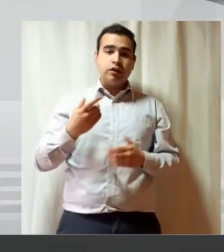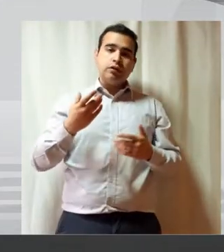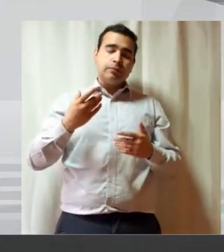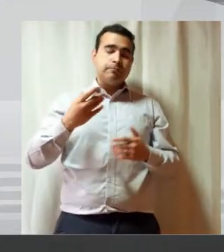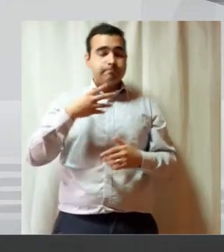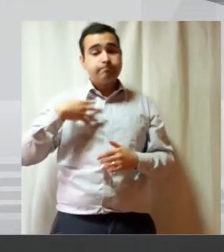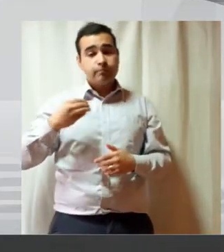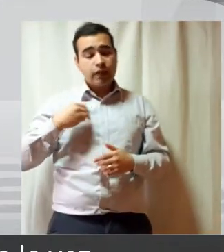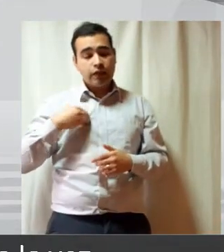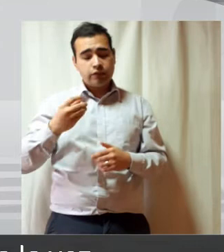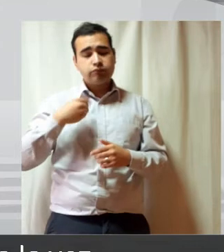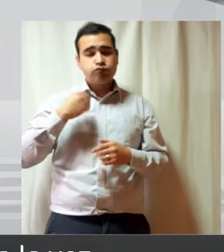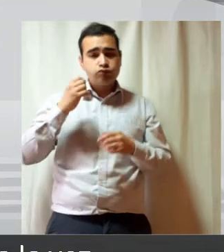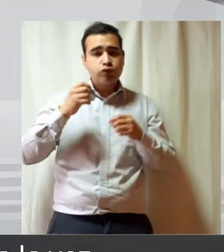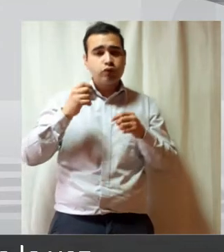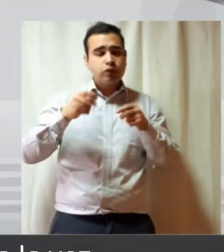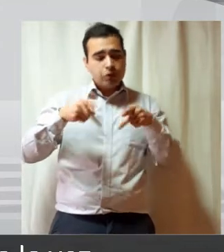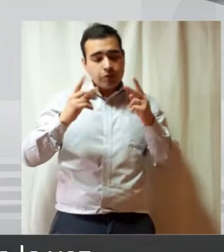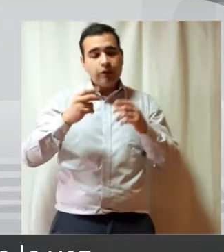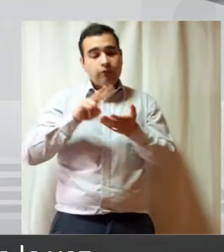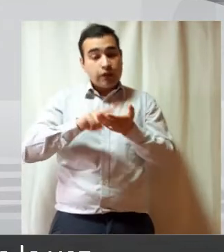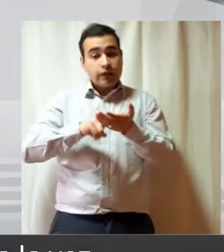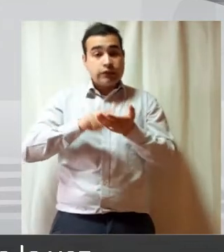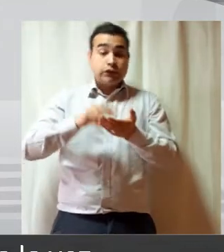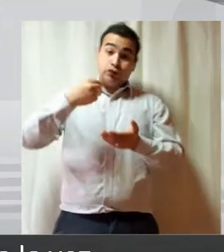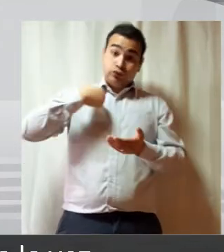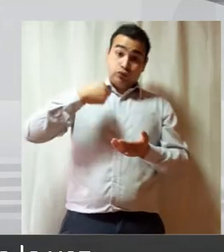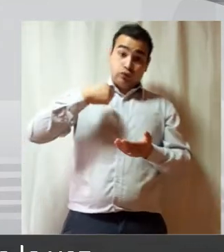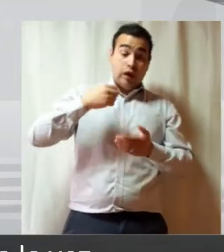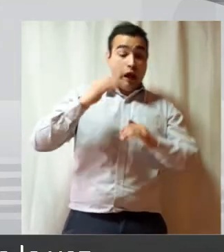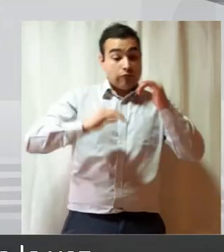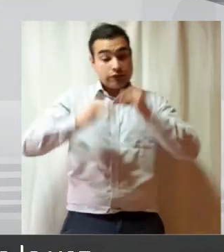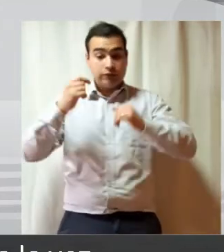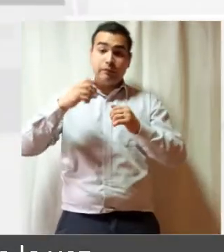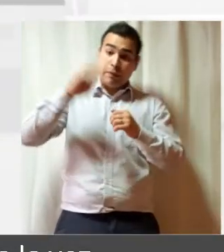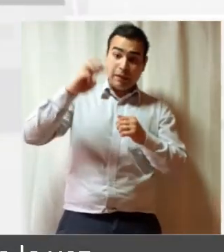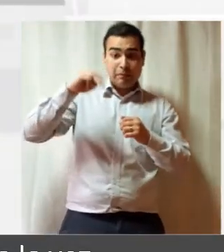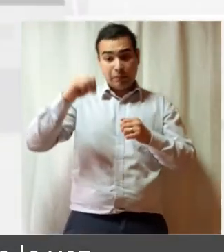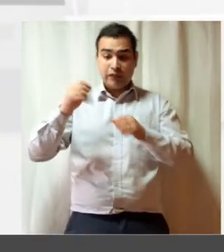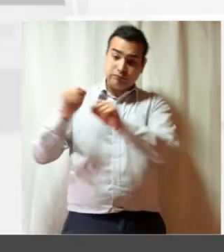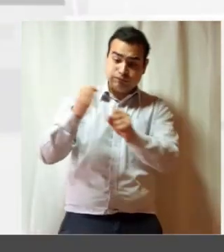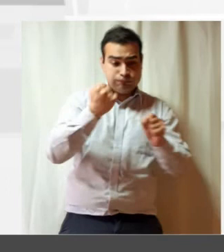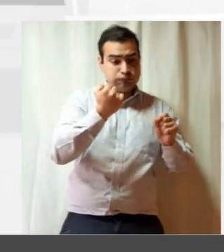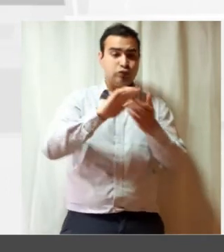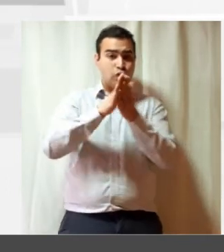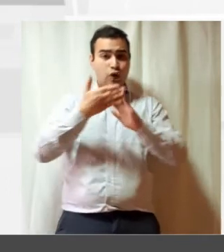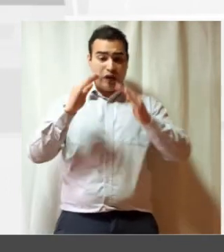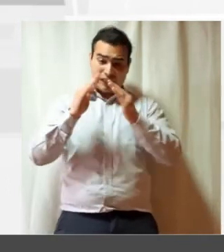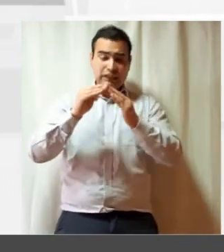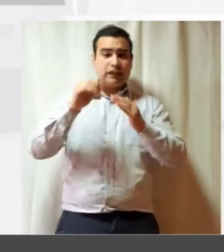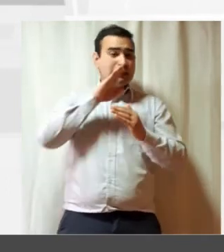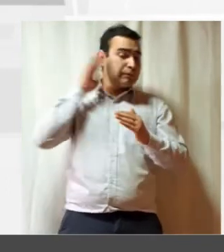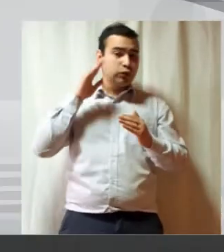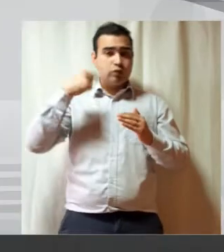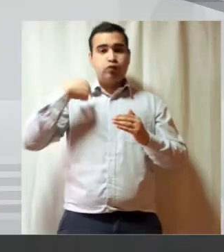Hija, tienes razón A mí me ha tocado ser madre, padre Trabajadora y dueña de casa a la vez Pero si estoy